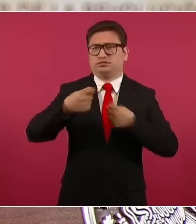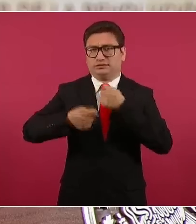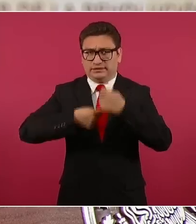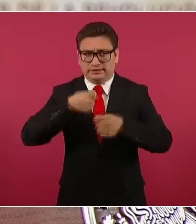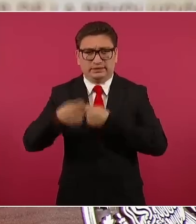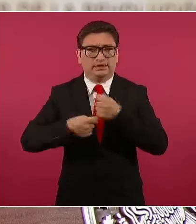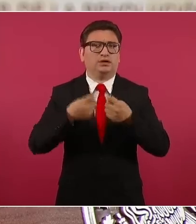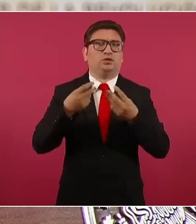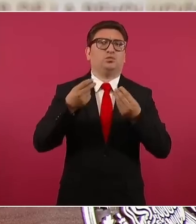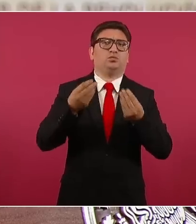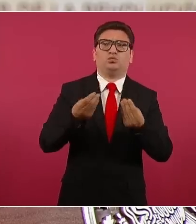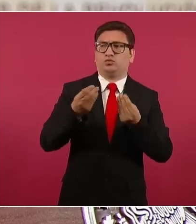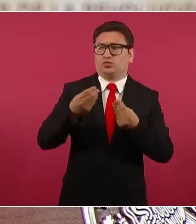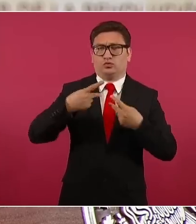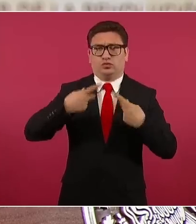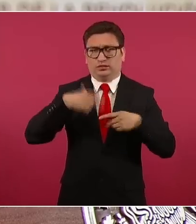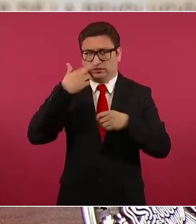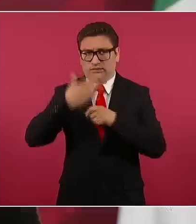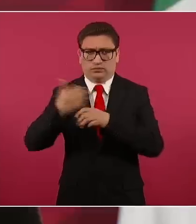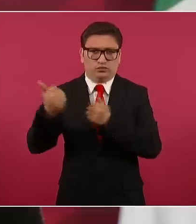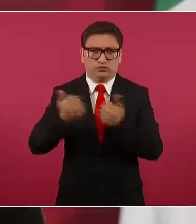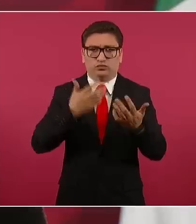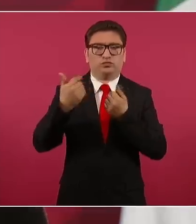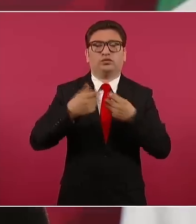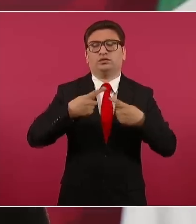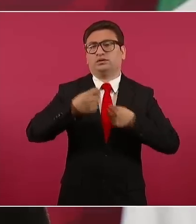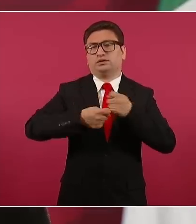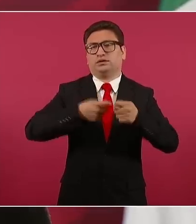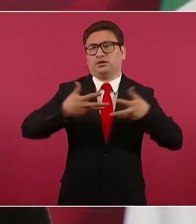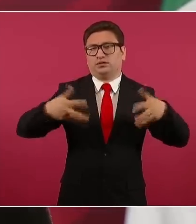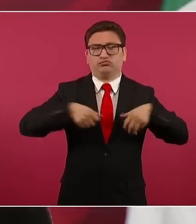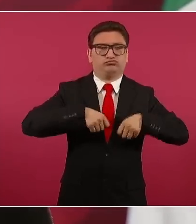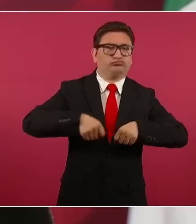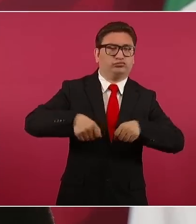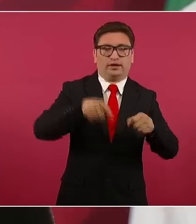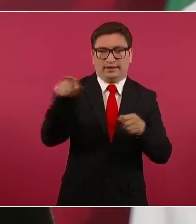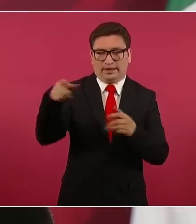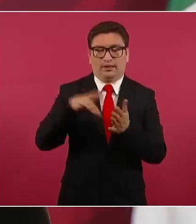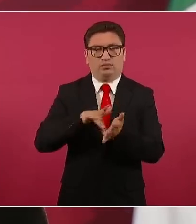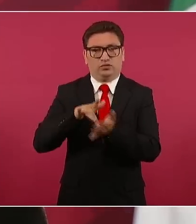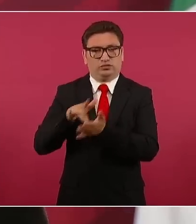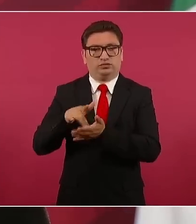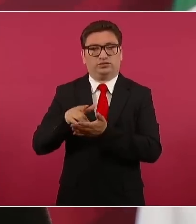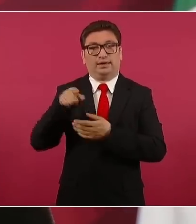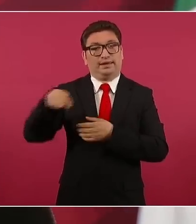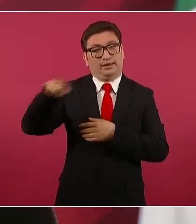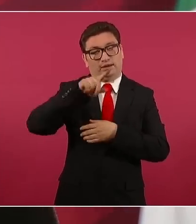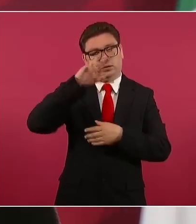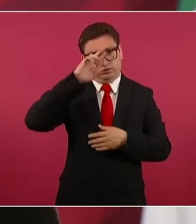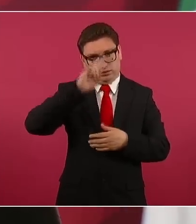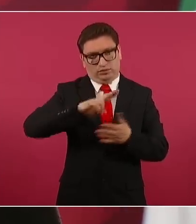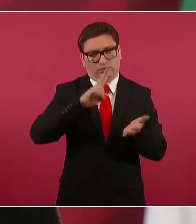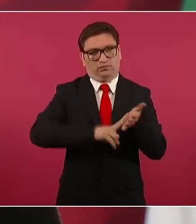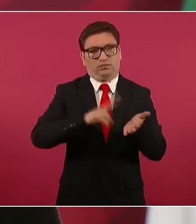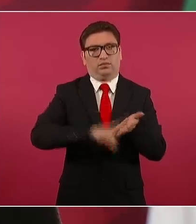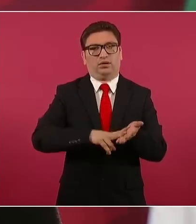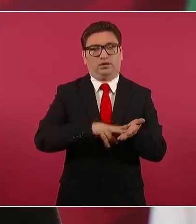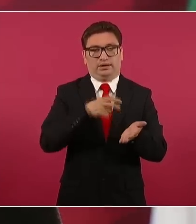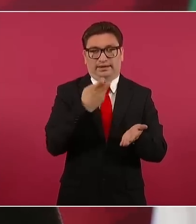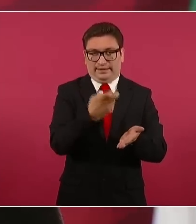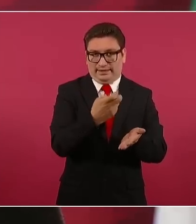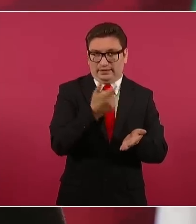muchas tiendas de autoservicio que están respetando precios